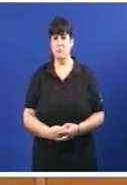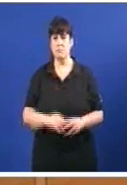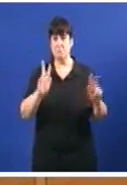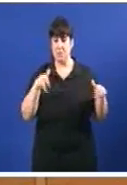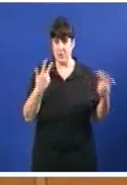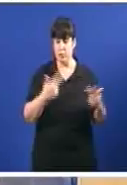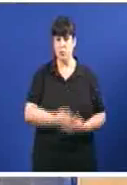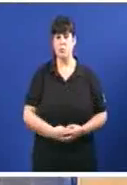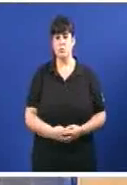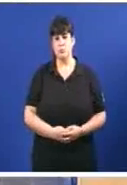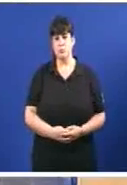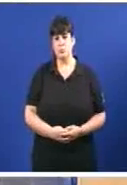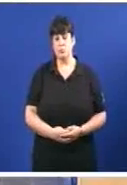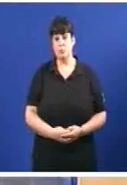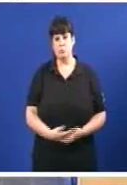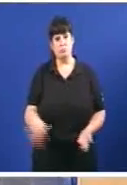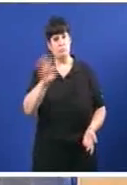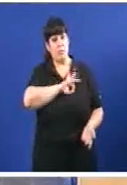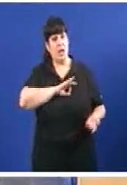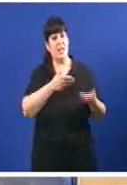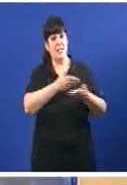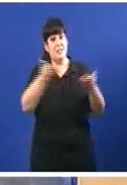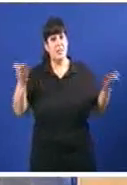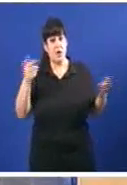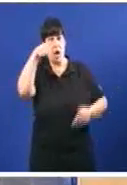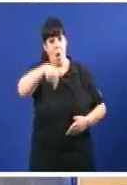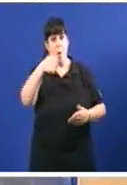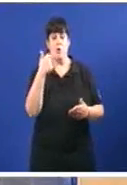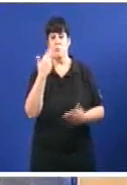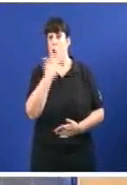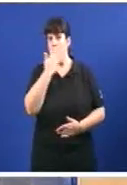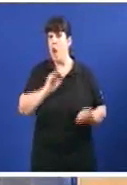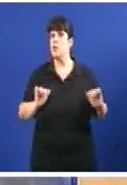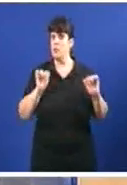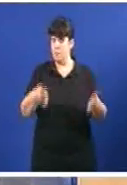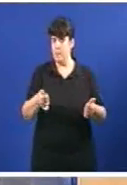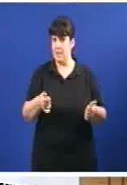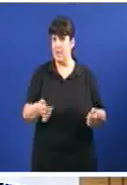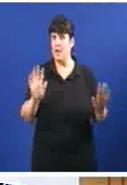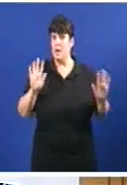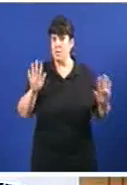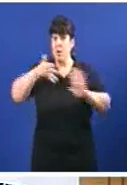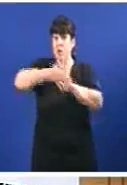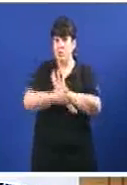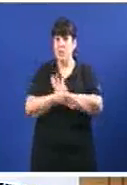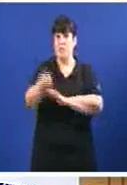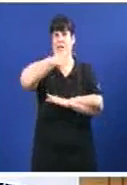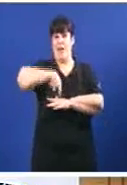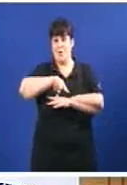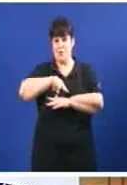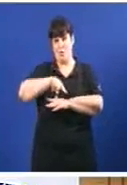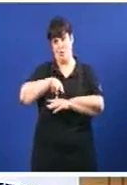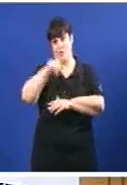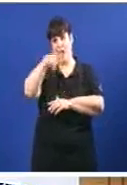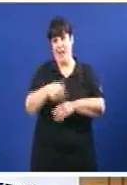Señoría Sei que empezan as clases óxido Pero iso non significa que nos podamos comportar como un patio de un